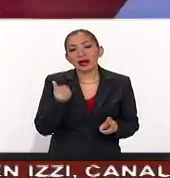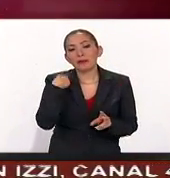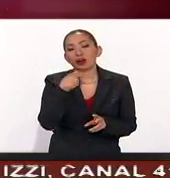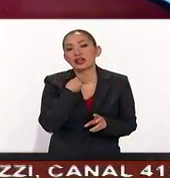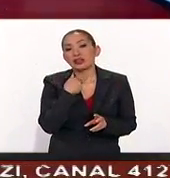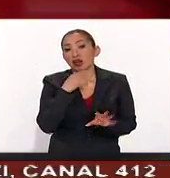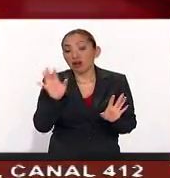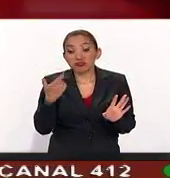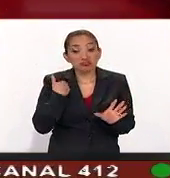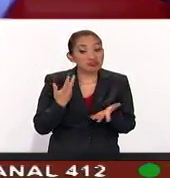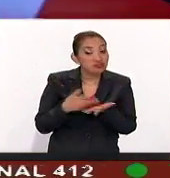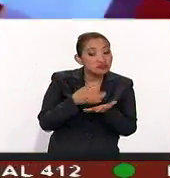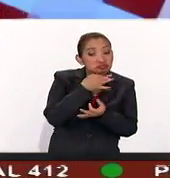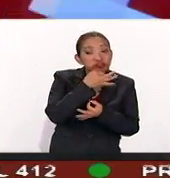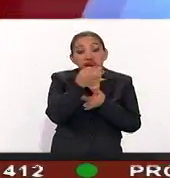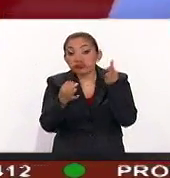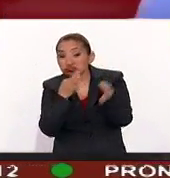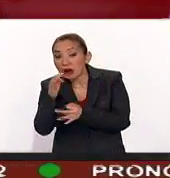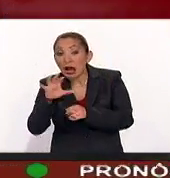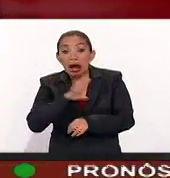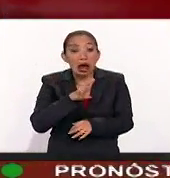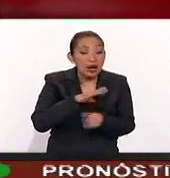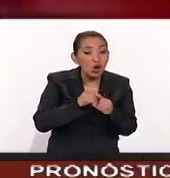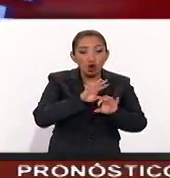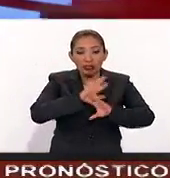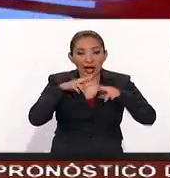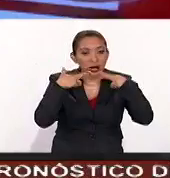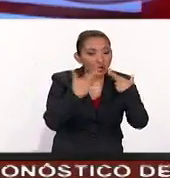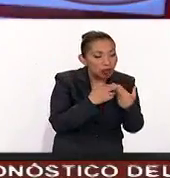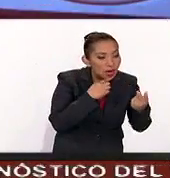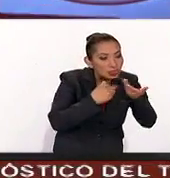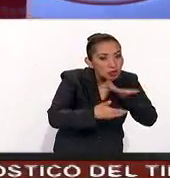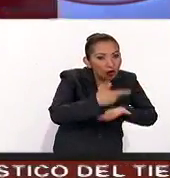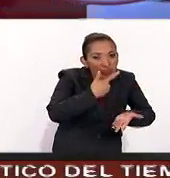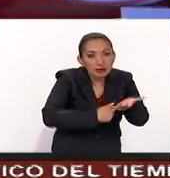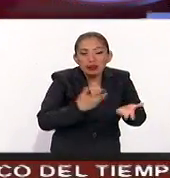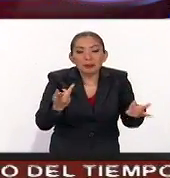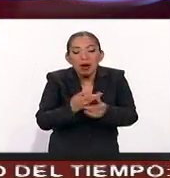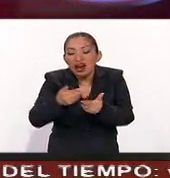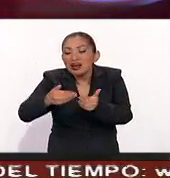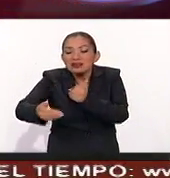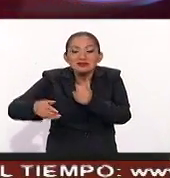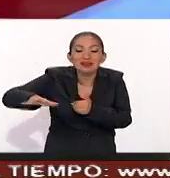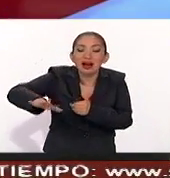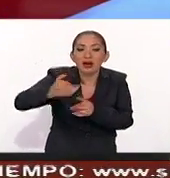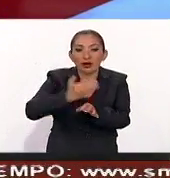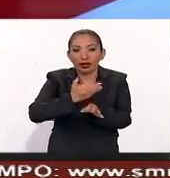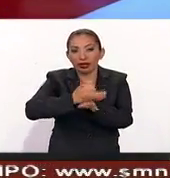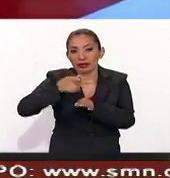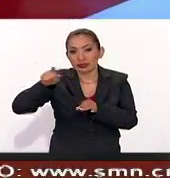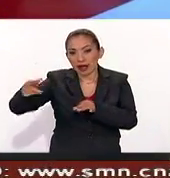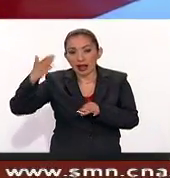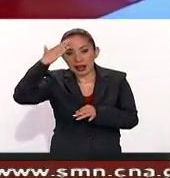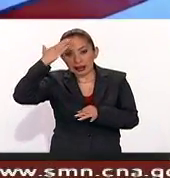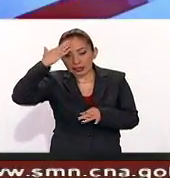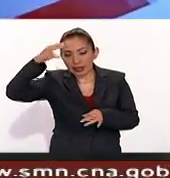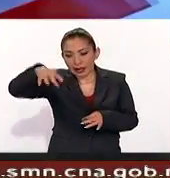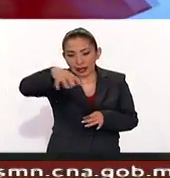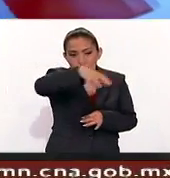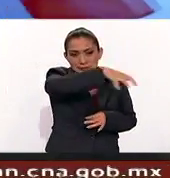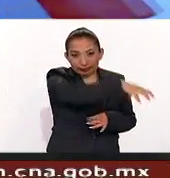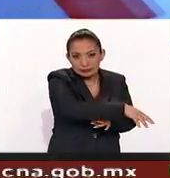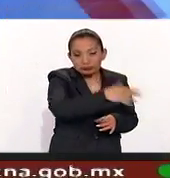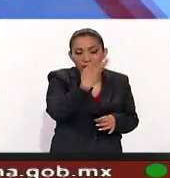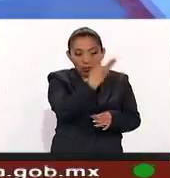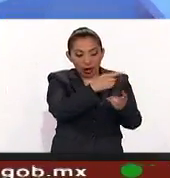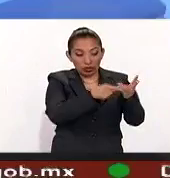esperan pronunciamientos o están reunidos ya de manera interna? ¿Qué es lo que está sucediendo en estos momentos con los líderes, pues sobre